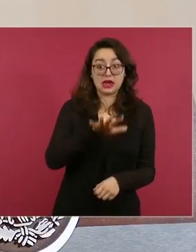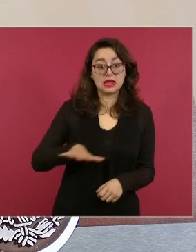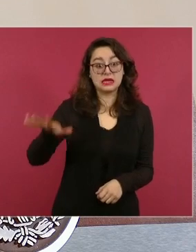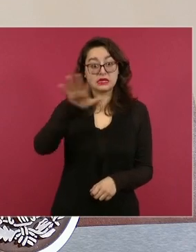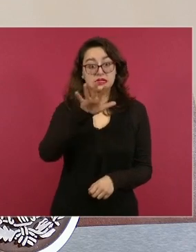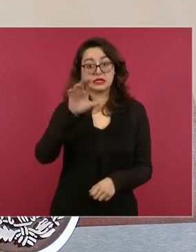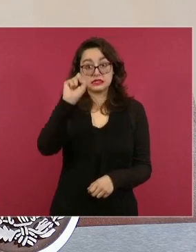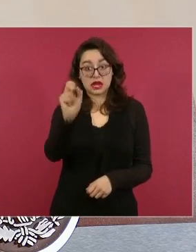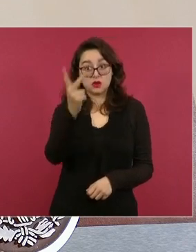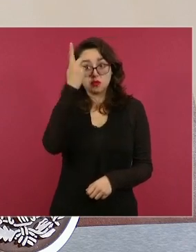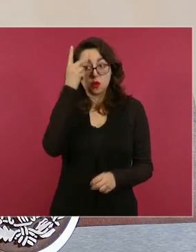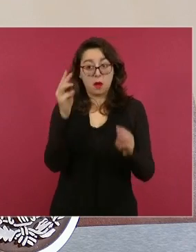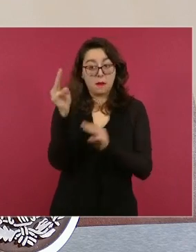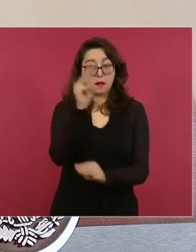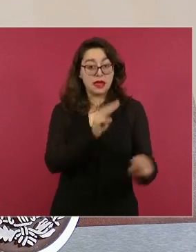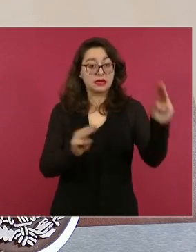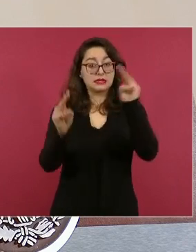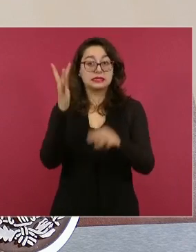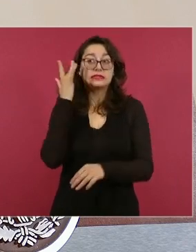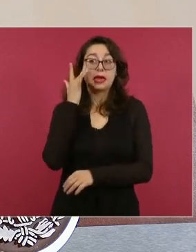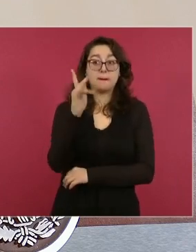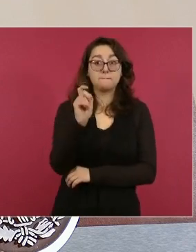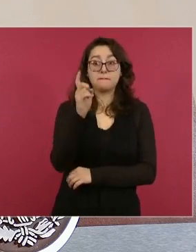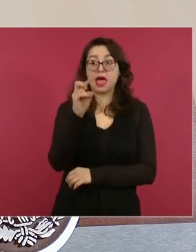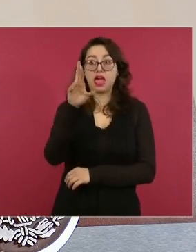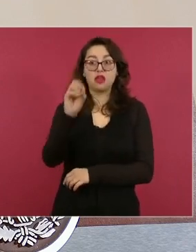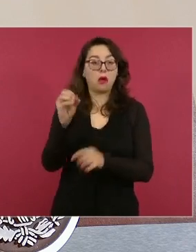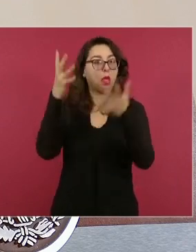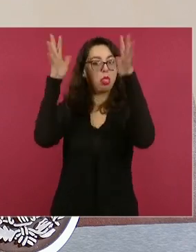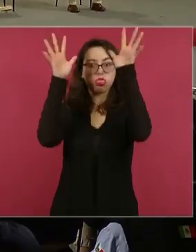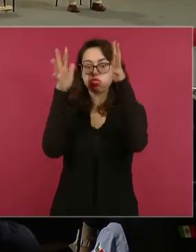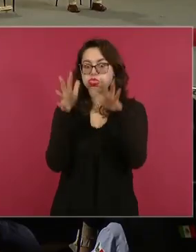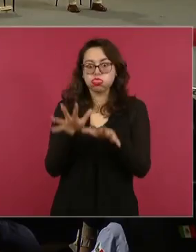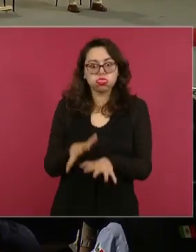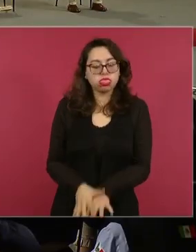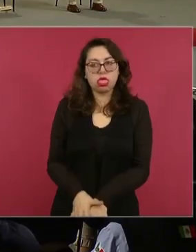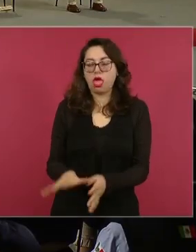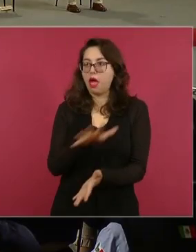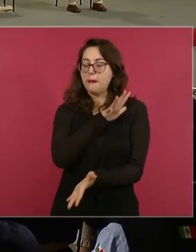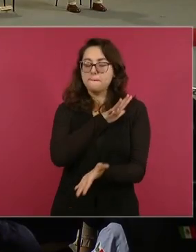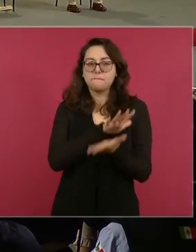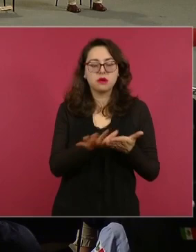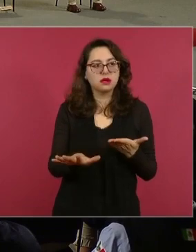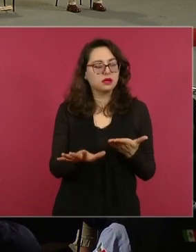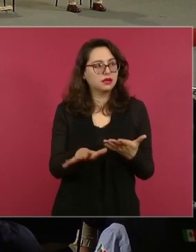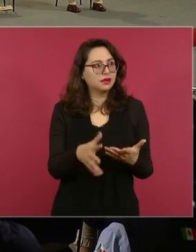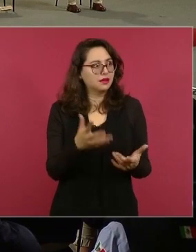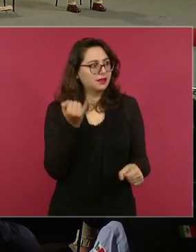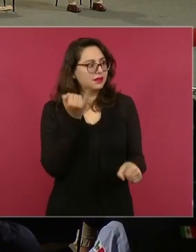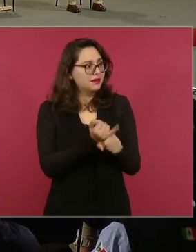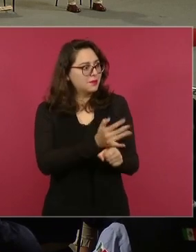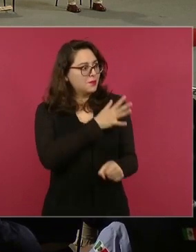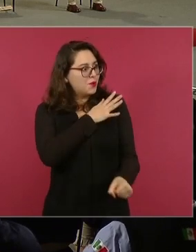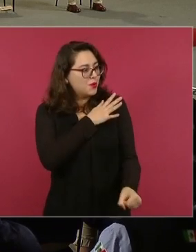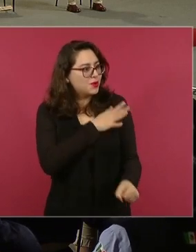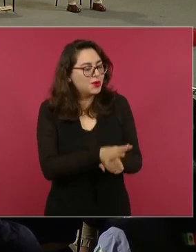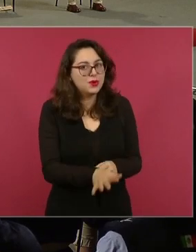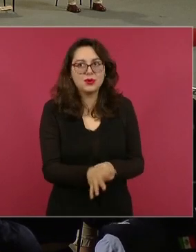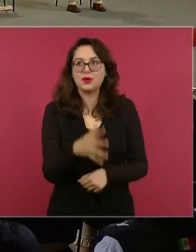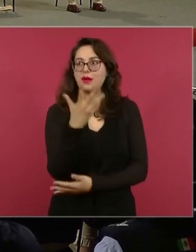del Estado de San Luis Potosí. Entonces, por eso era importante esta área natural protegida, sobre todo por el valor